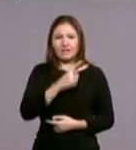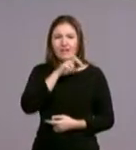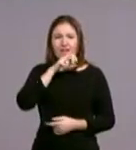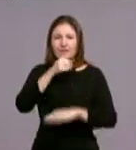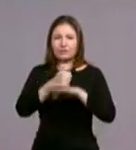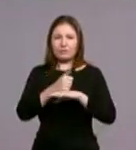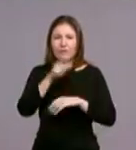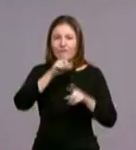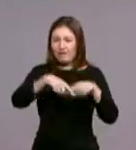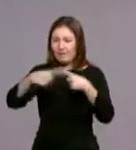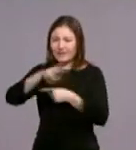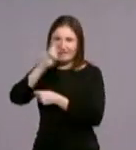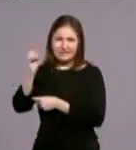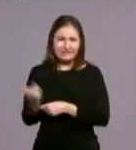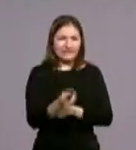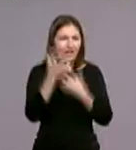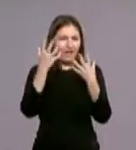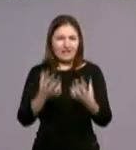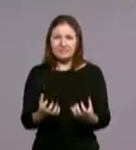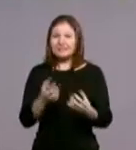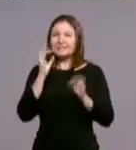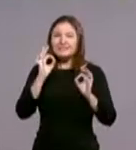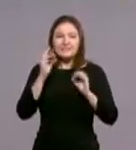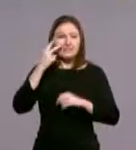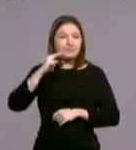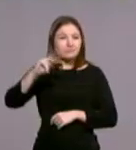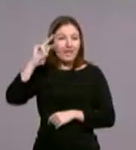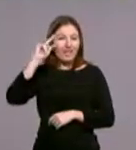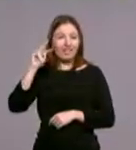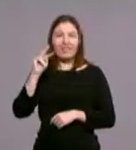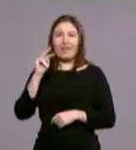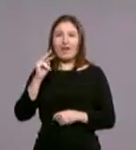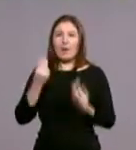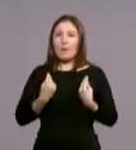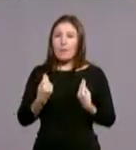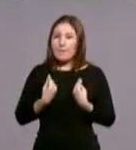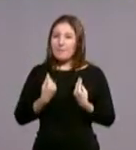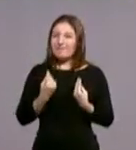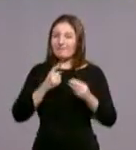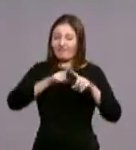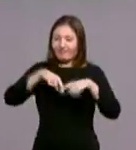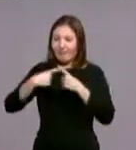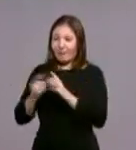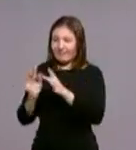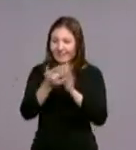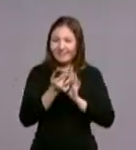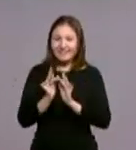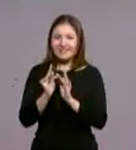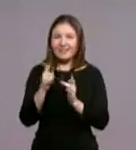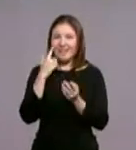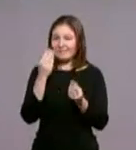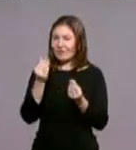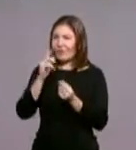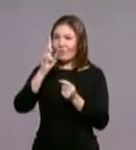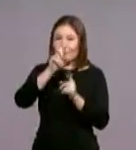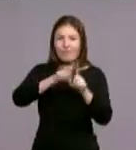de un montón de familias, pero la propia experiencia de vivir en familia, de verte acompañado por un montón de